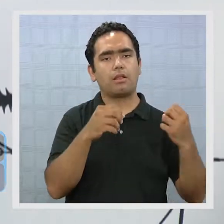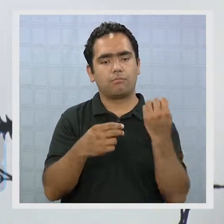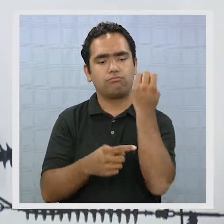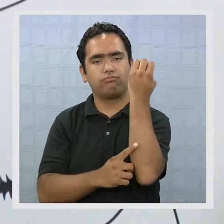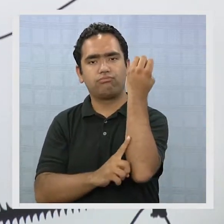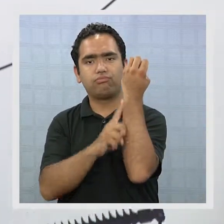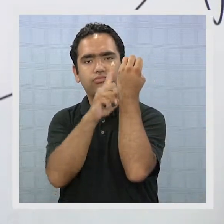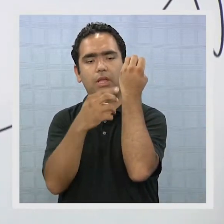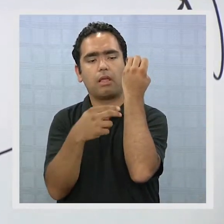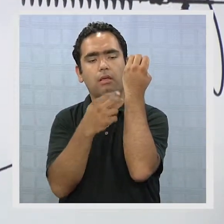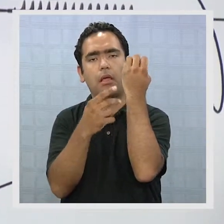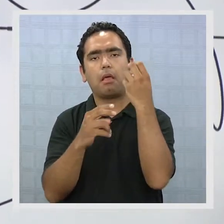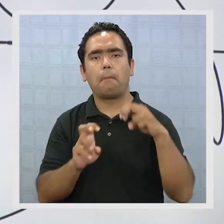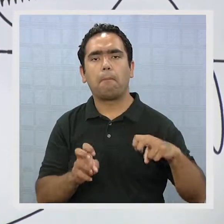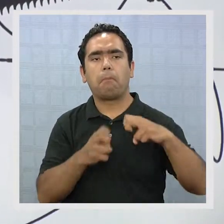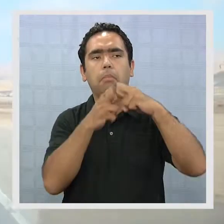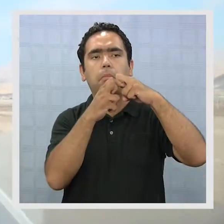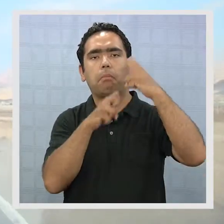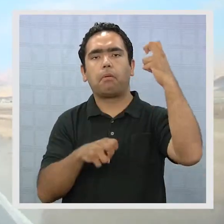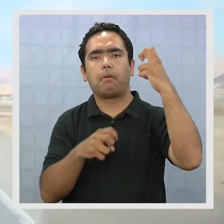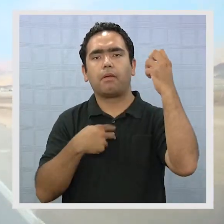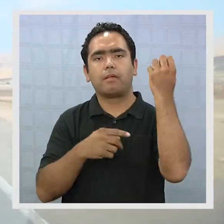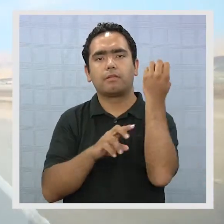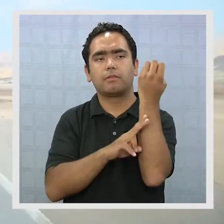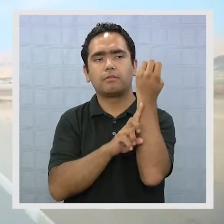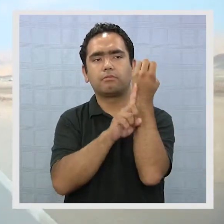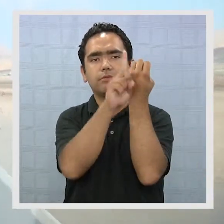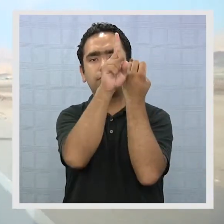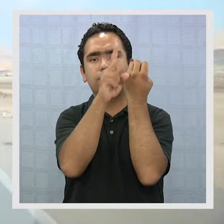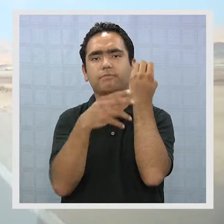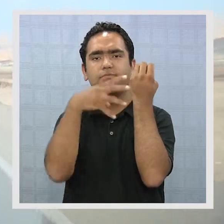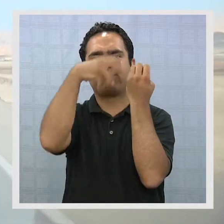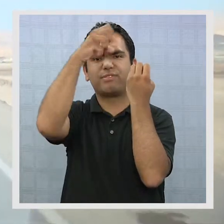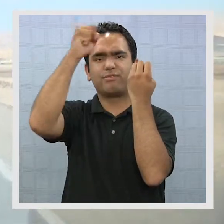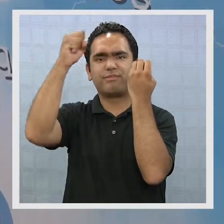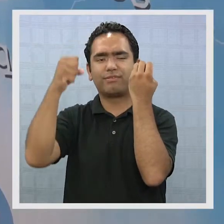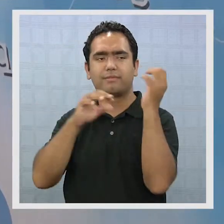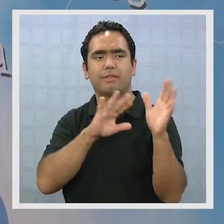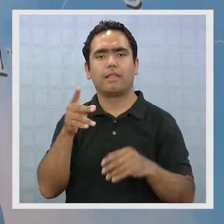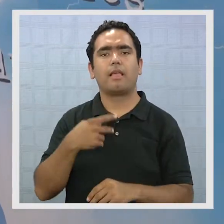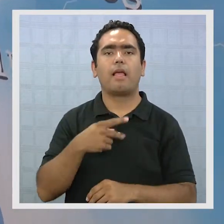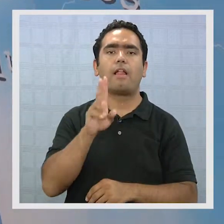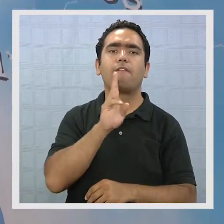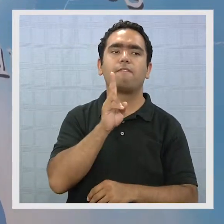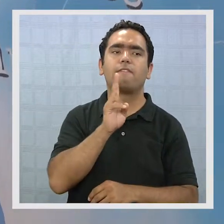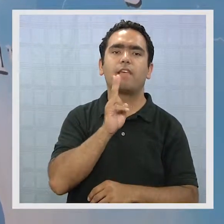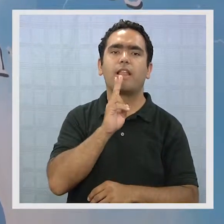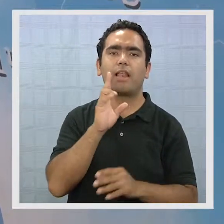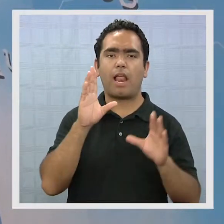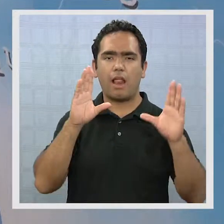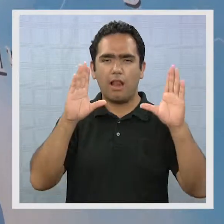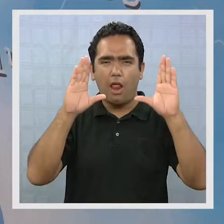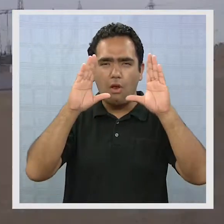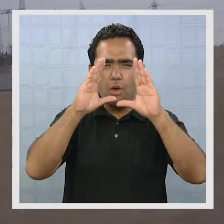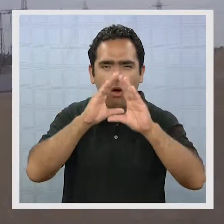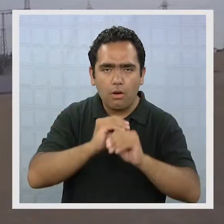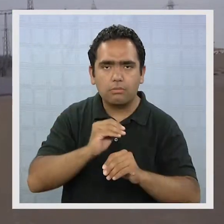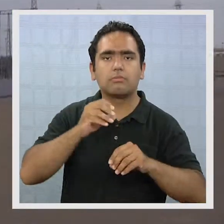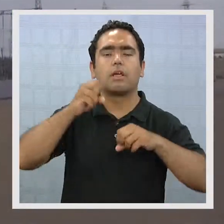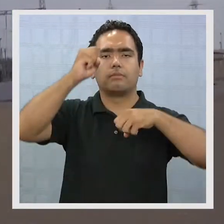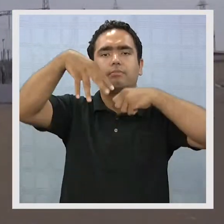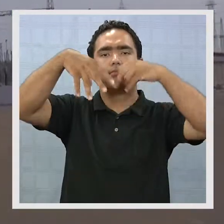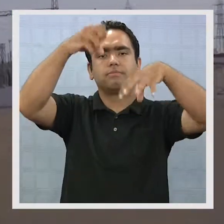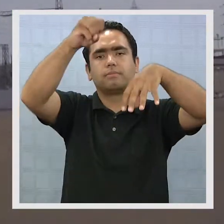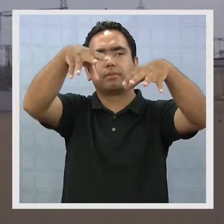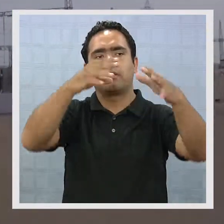las 23 horas. El corte del suministro se restableció pasadas las 1 de la madrugada del viernes y según las autoridades el